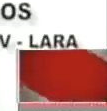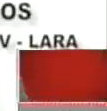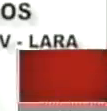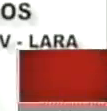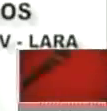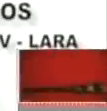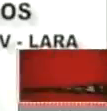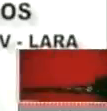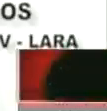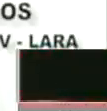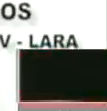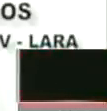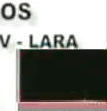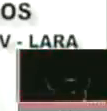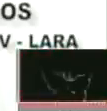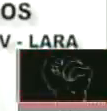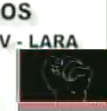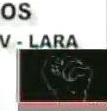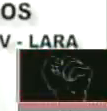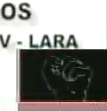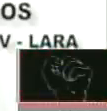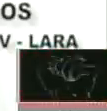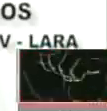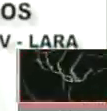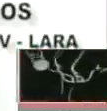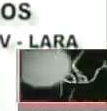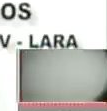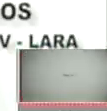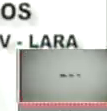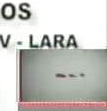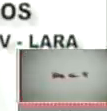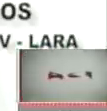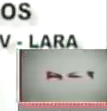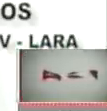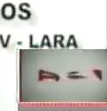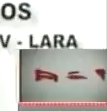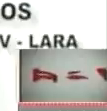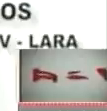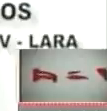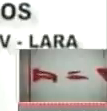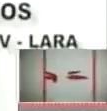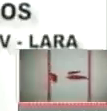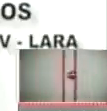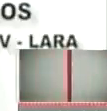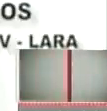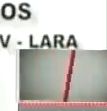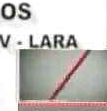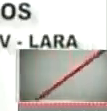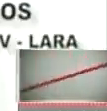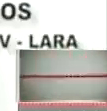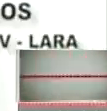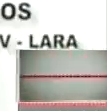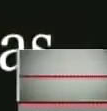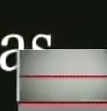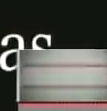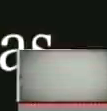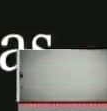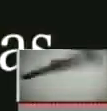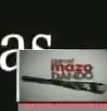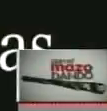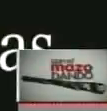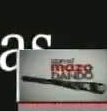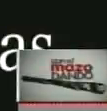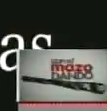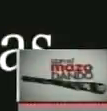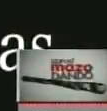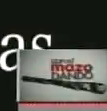piedras, dispararon a quienes se encontraban en las manifestaciones y mucha presencia de funcionarios del FAES y del SEBIN. En el episodio